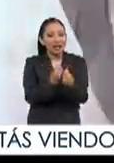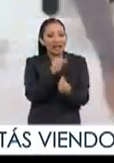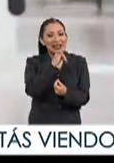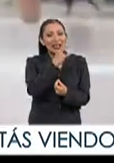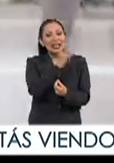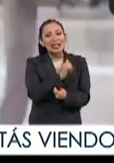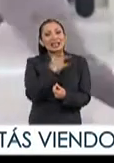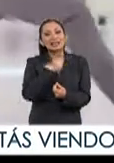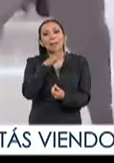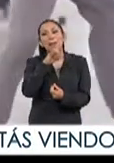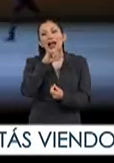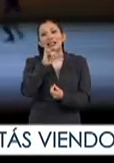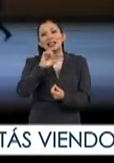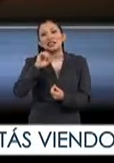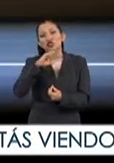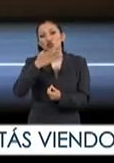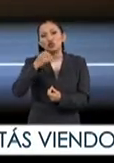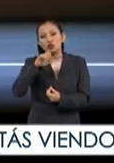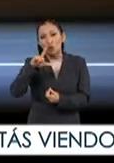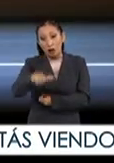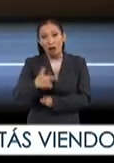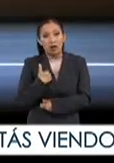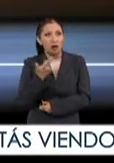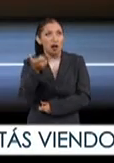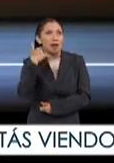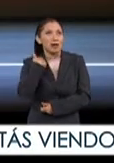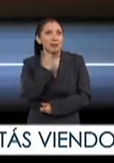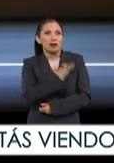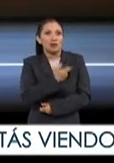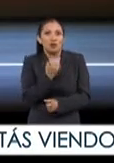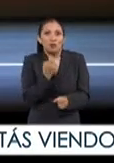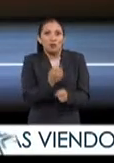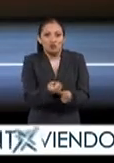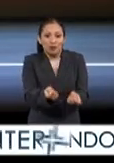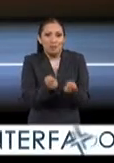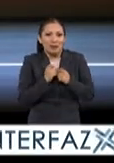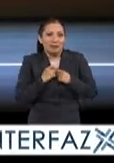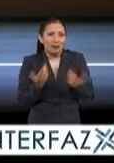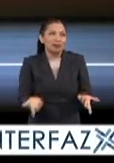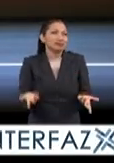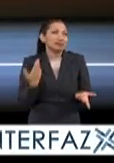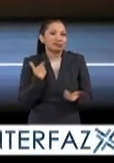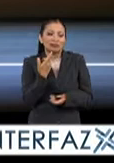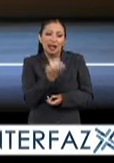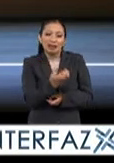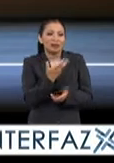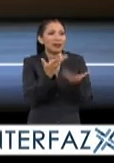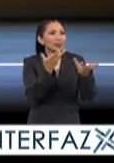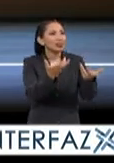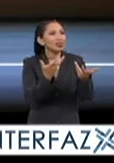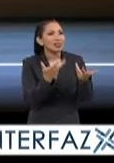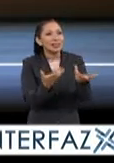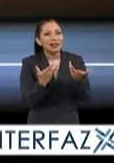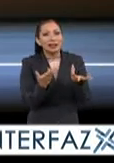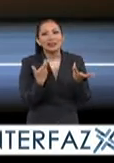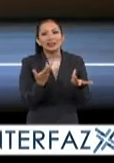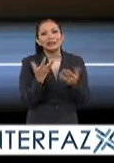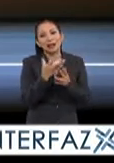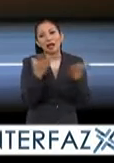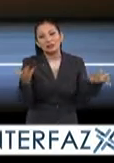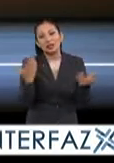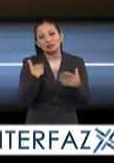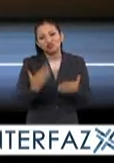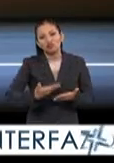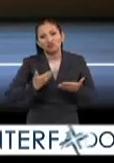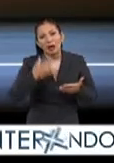English National Ballet School Me hubiera encantado a mí tener esa oportunidad y creo que eso ha sido una de las grandes